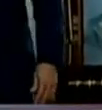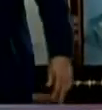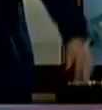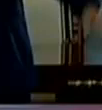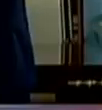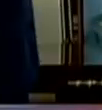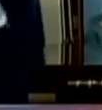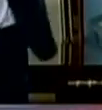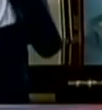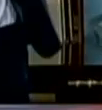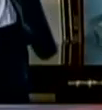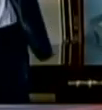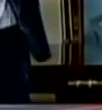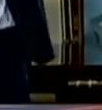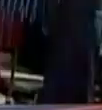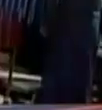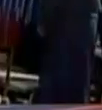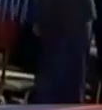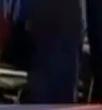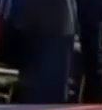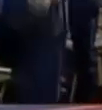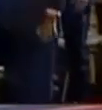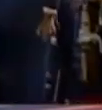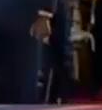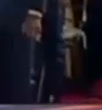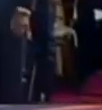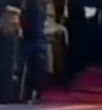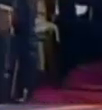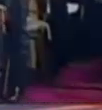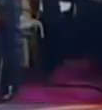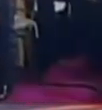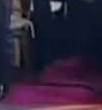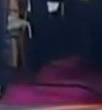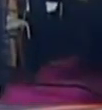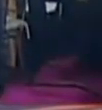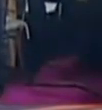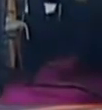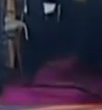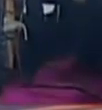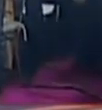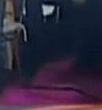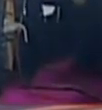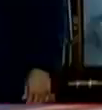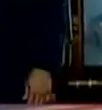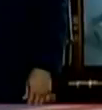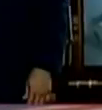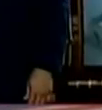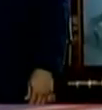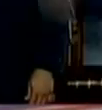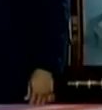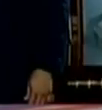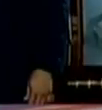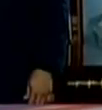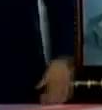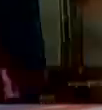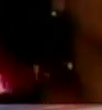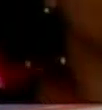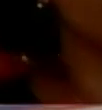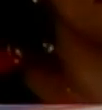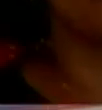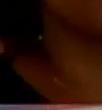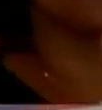Aprobado. Y la subsecretaria Carolis Pérez.